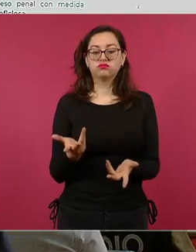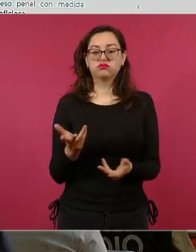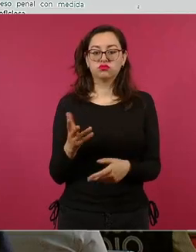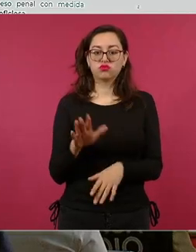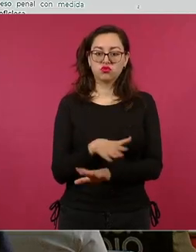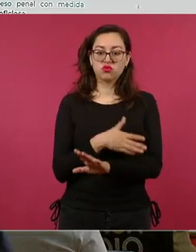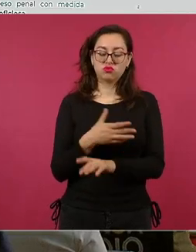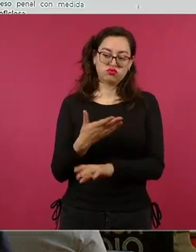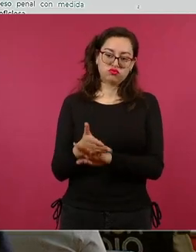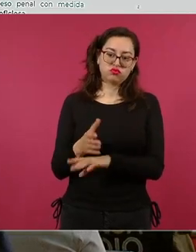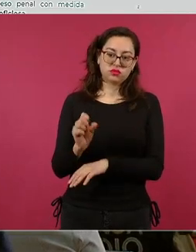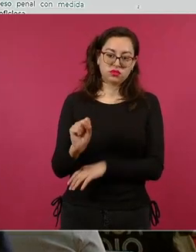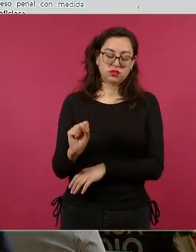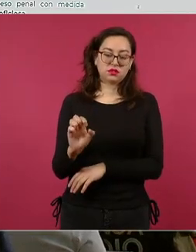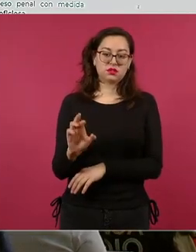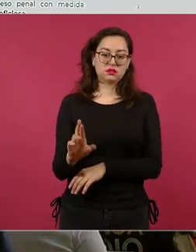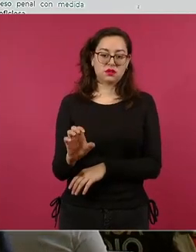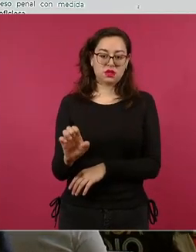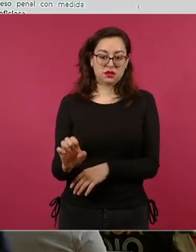Exteriores.